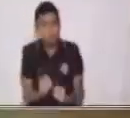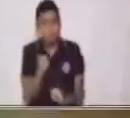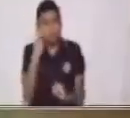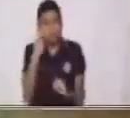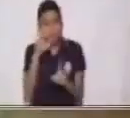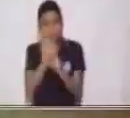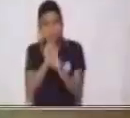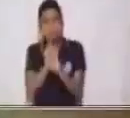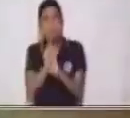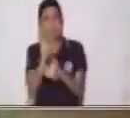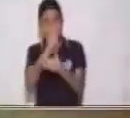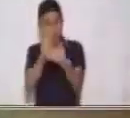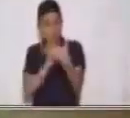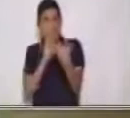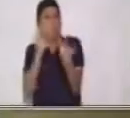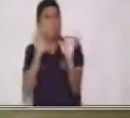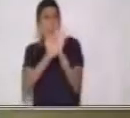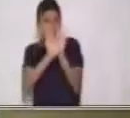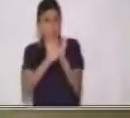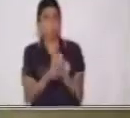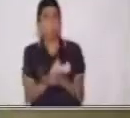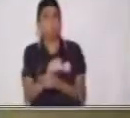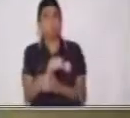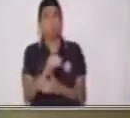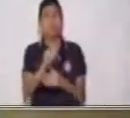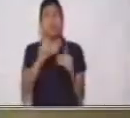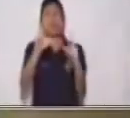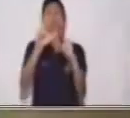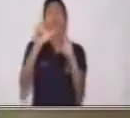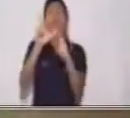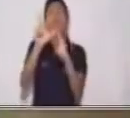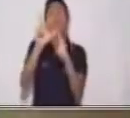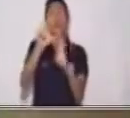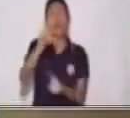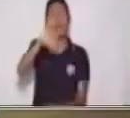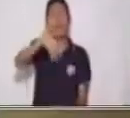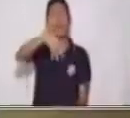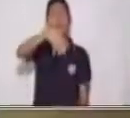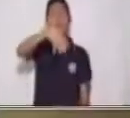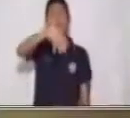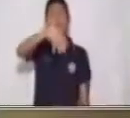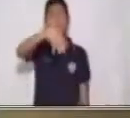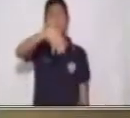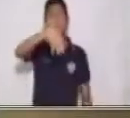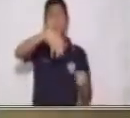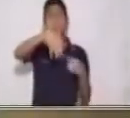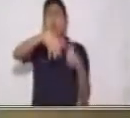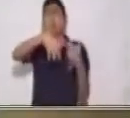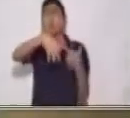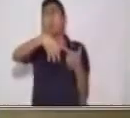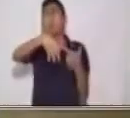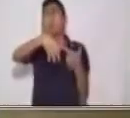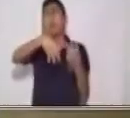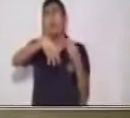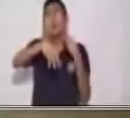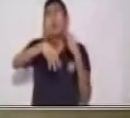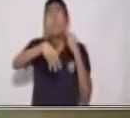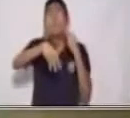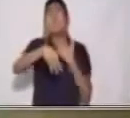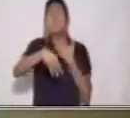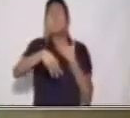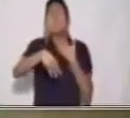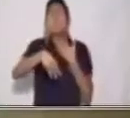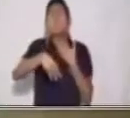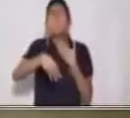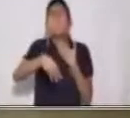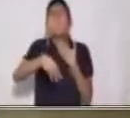vamos a ver. Tenemos la letra M. Muy bien. Y la letra M, su sonido es... Mmm.